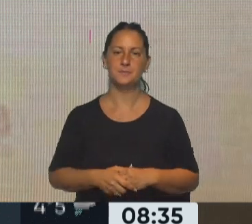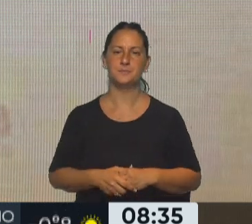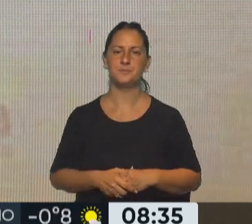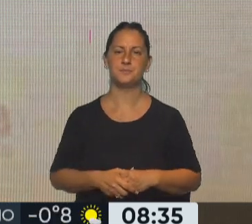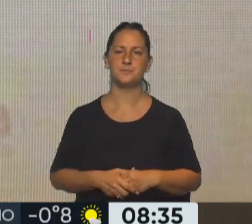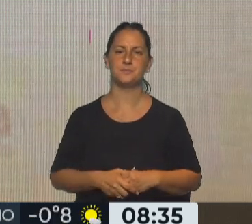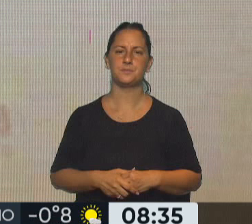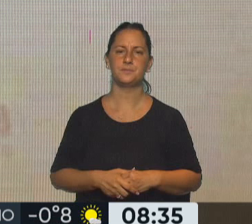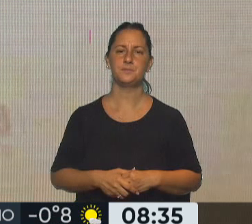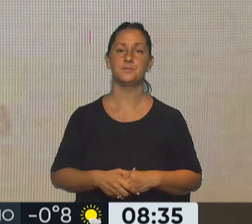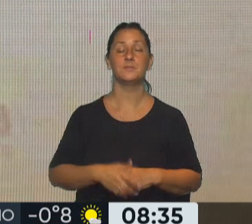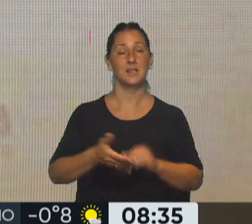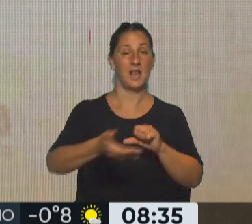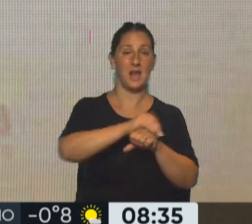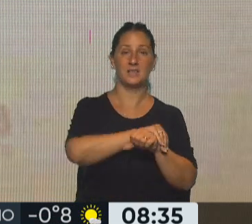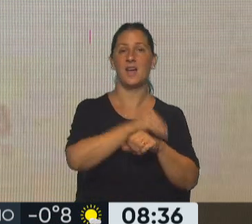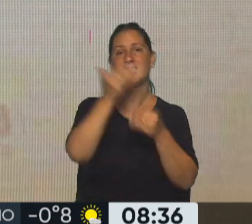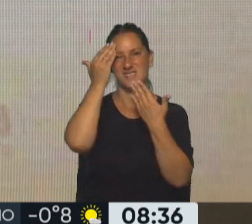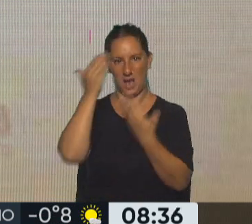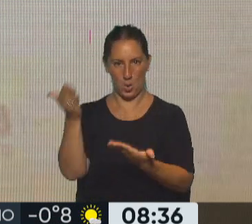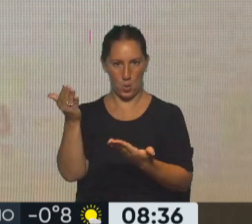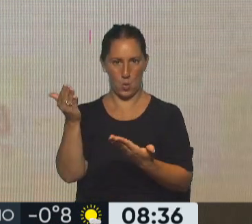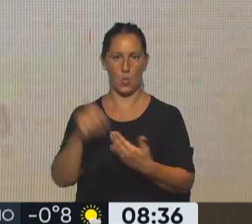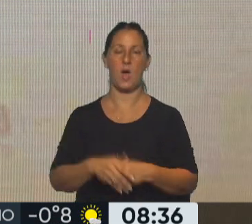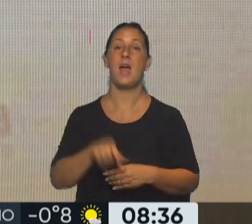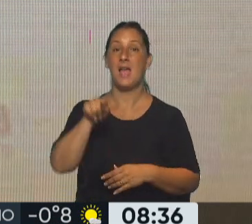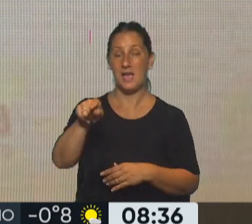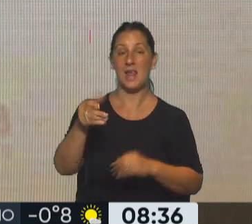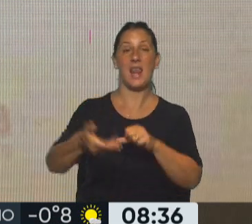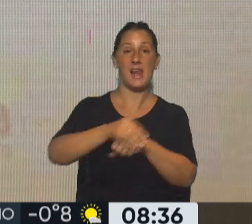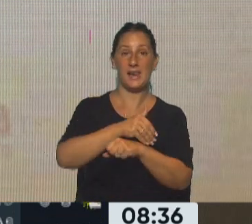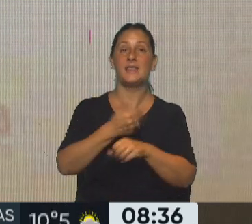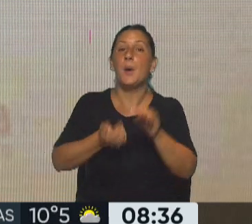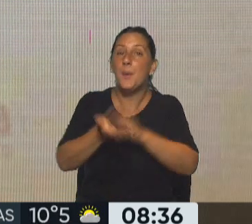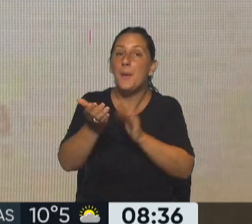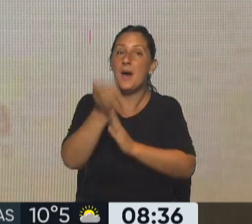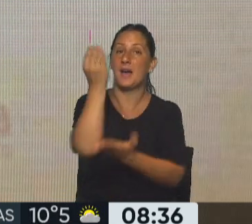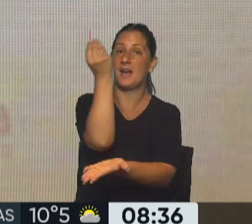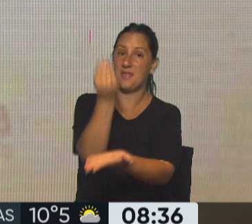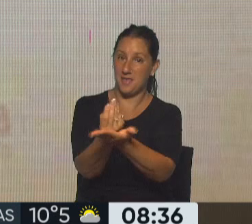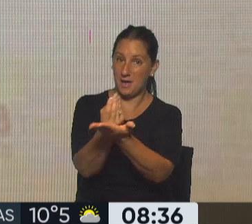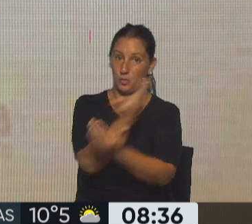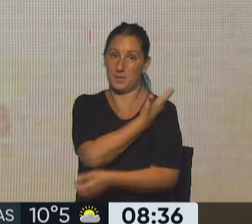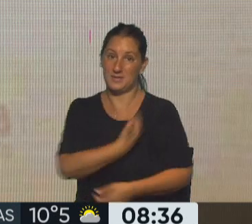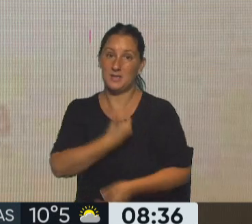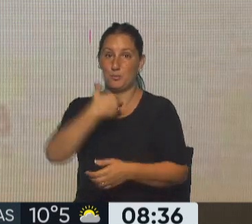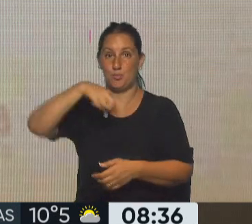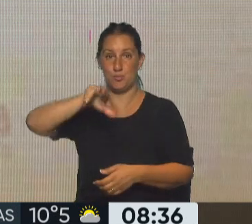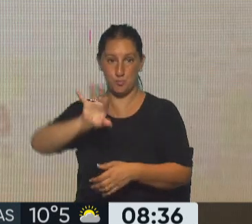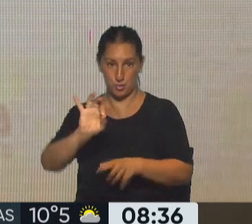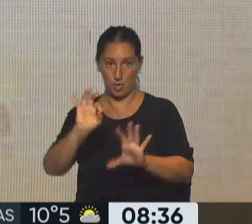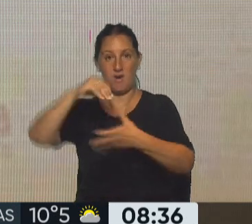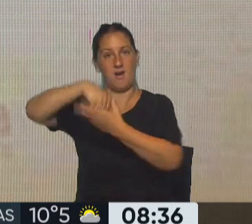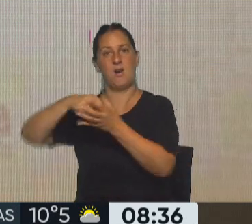como decíamos, el saludo de Horacio Rodríguez Larreta, que además es precandidato a presidente por el PRO dentro de Juntos por el Cambio. Y en el